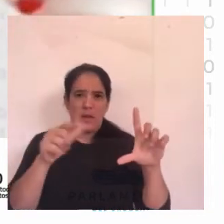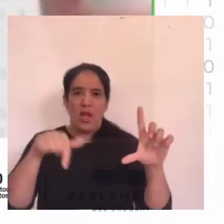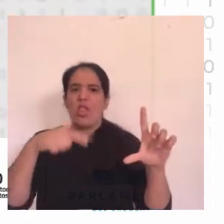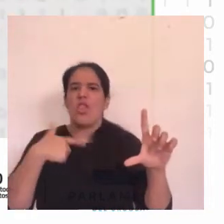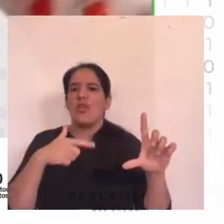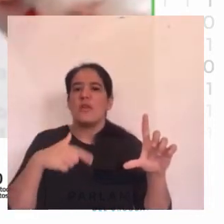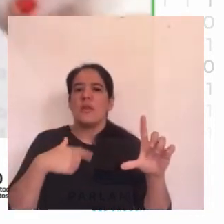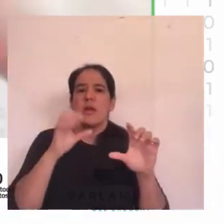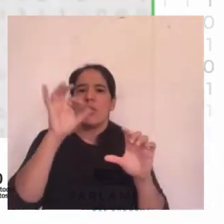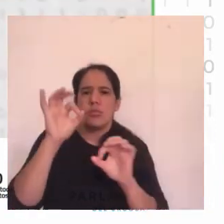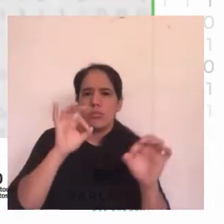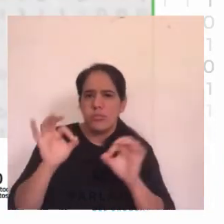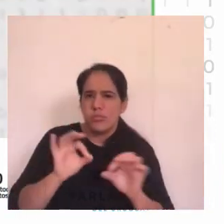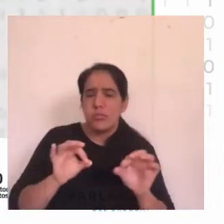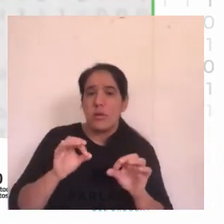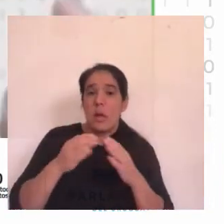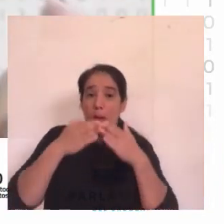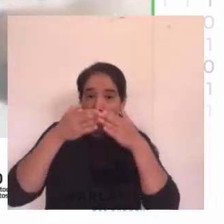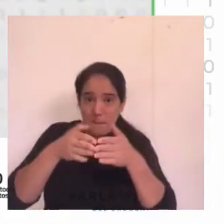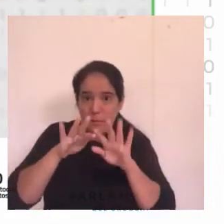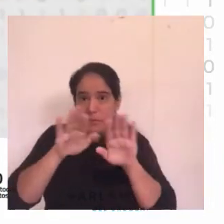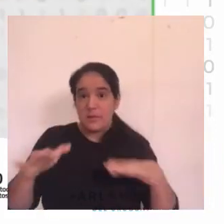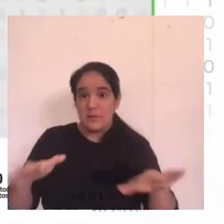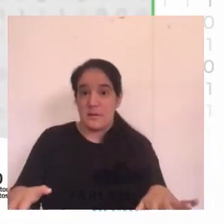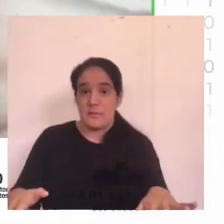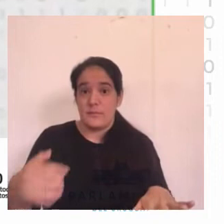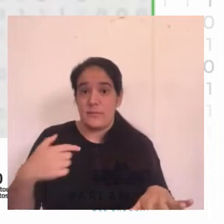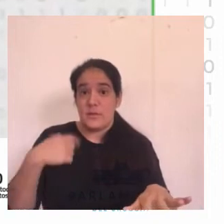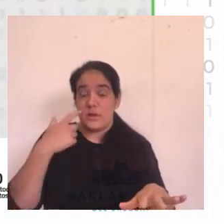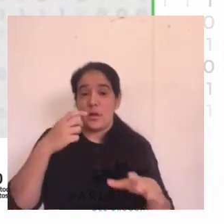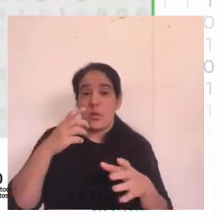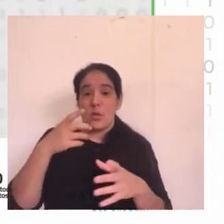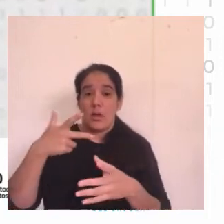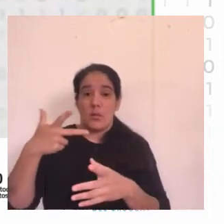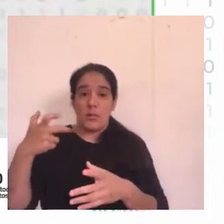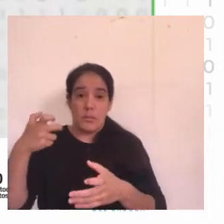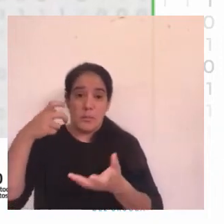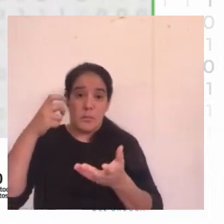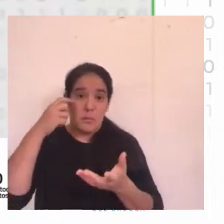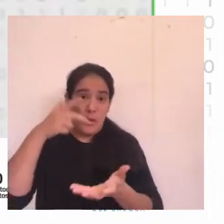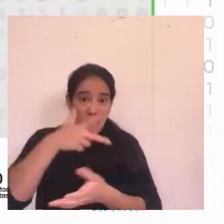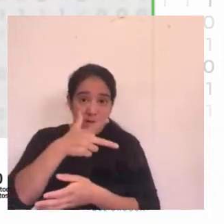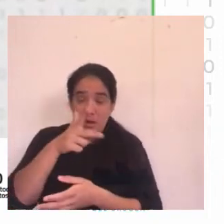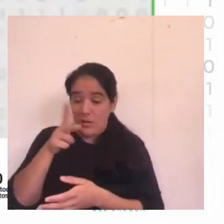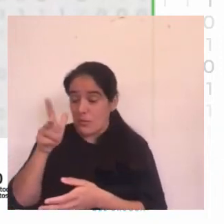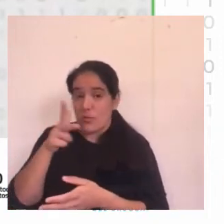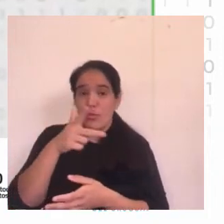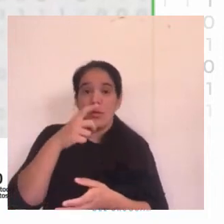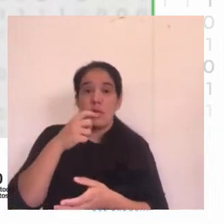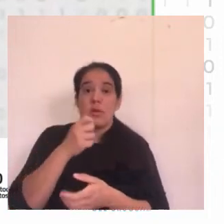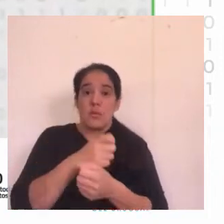en Uruguay para identificar piscinas y para detectarlas y tiene una aplicación desde el lado por ejemplo de la fiscalización de